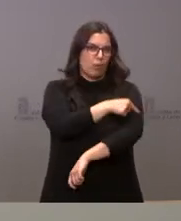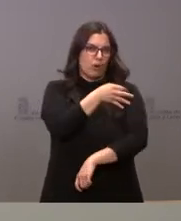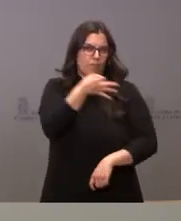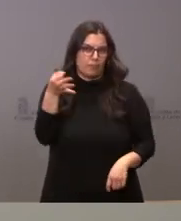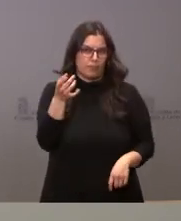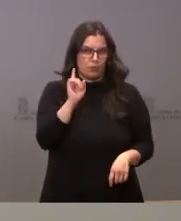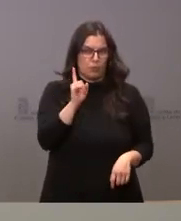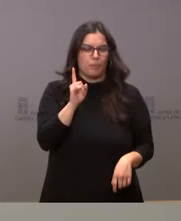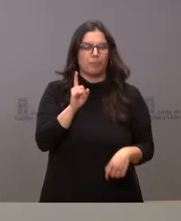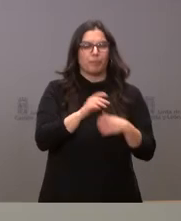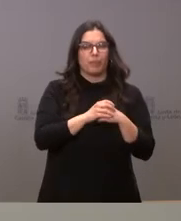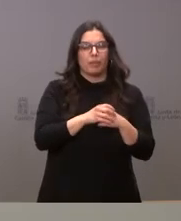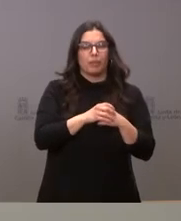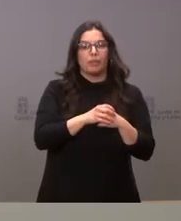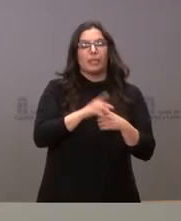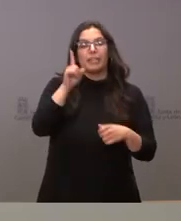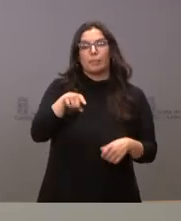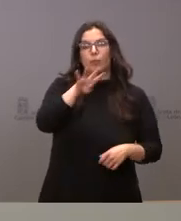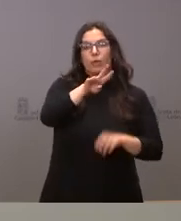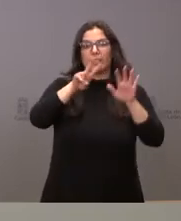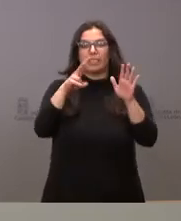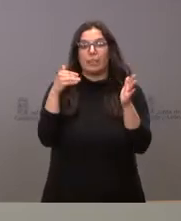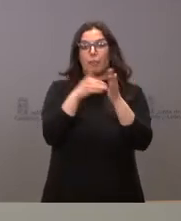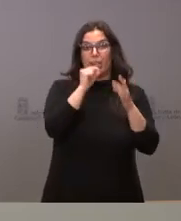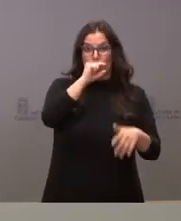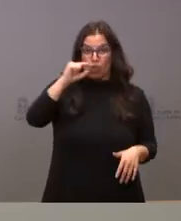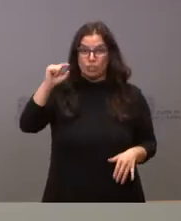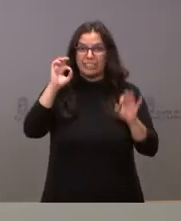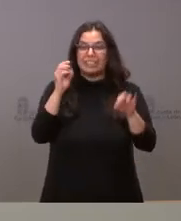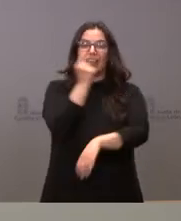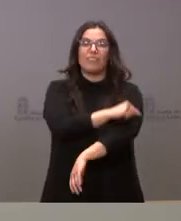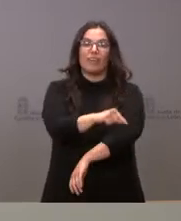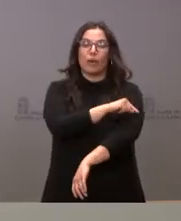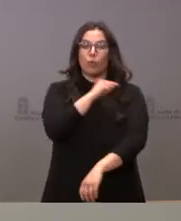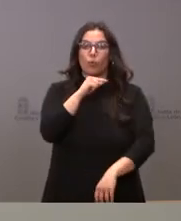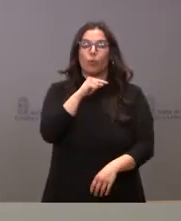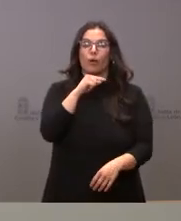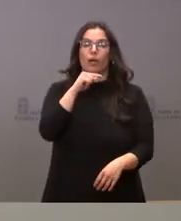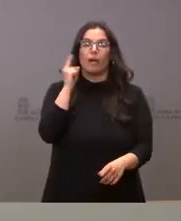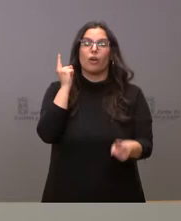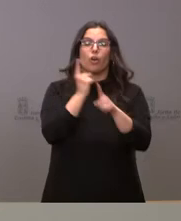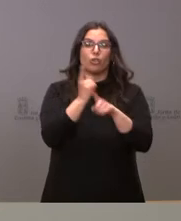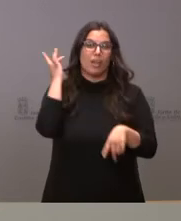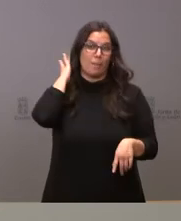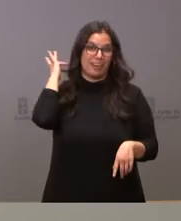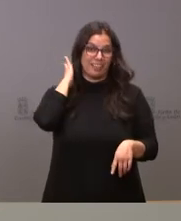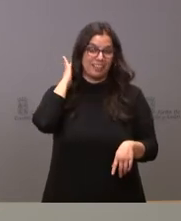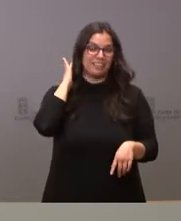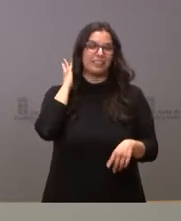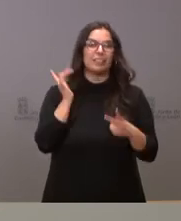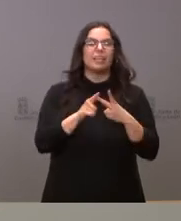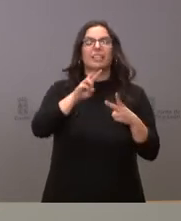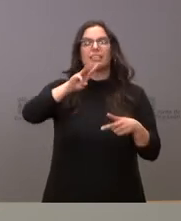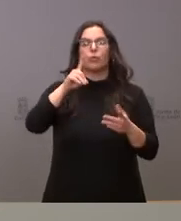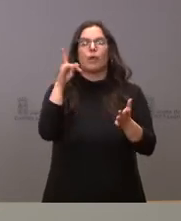dosis de las mismas. Y, asimismo, 47.000 dosis de la vacuna conjugada frente al meningococo y 31